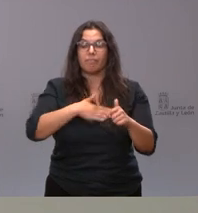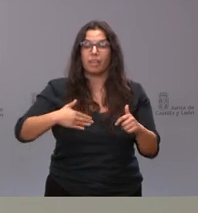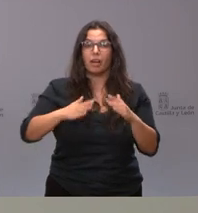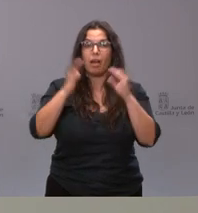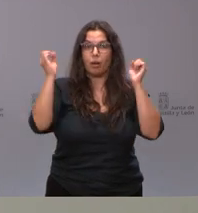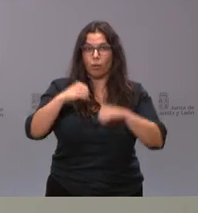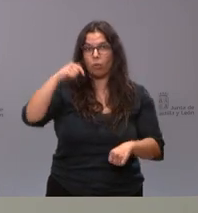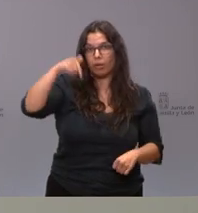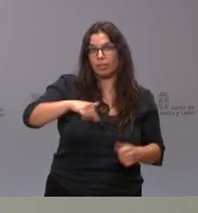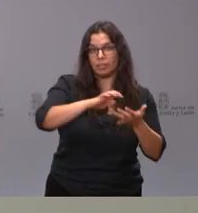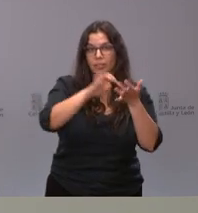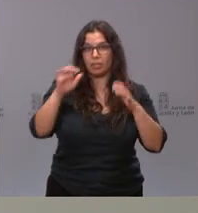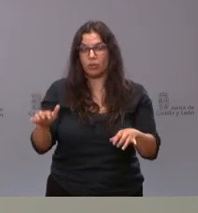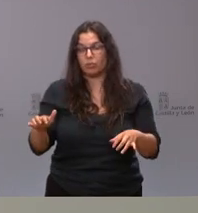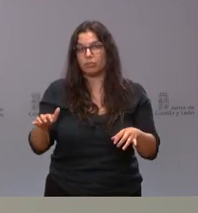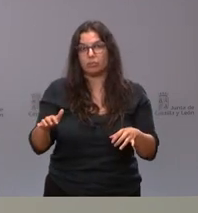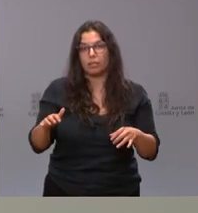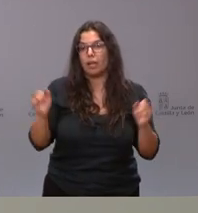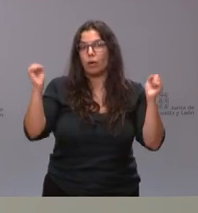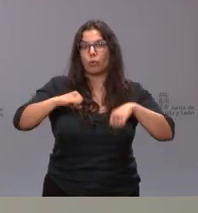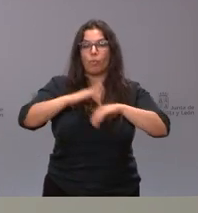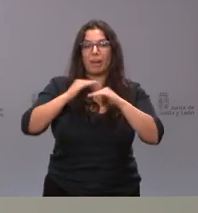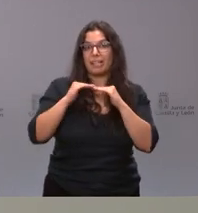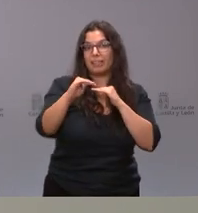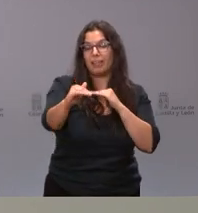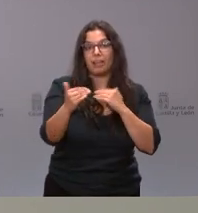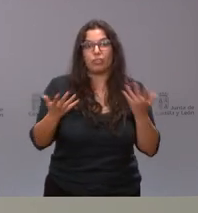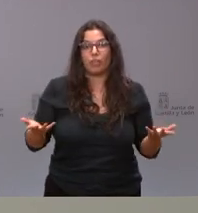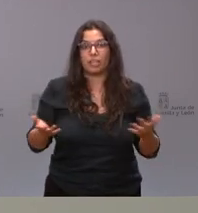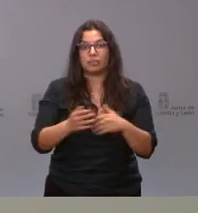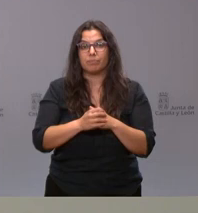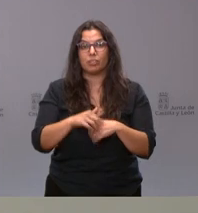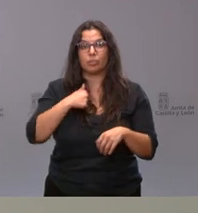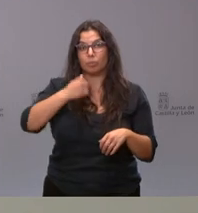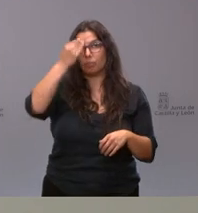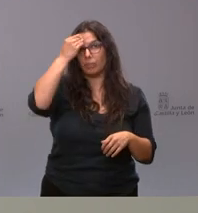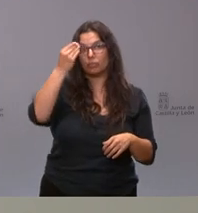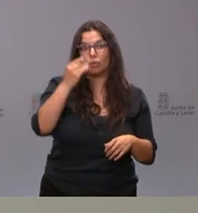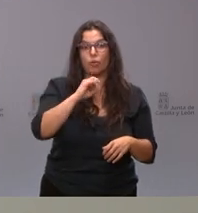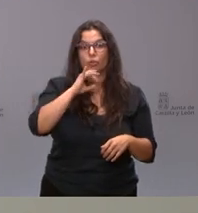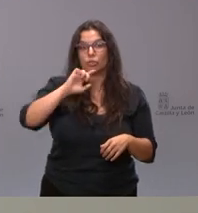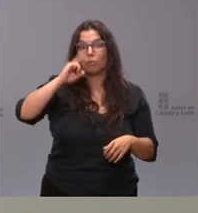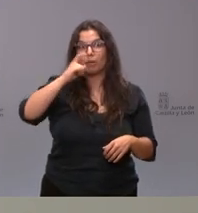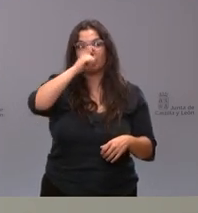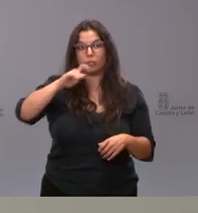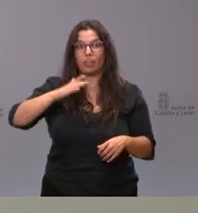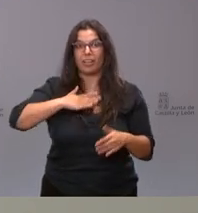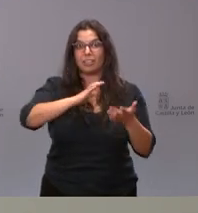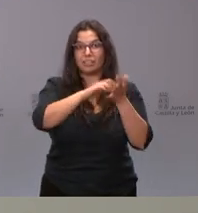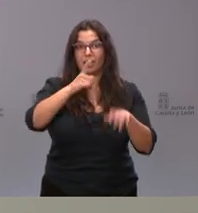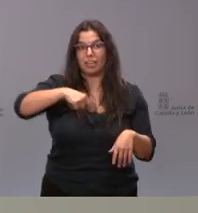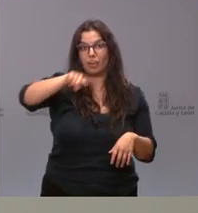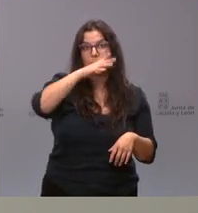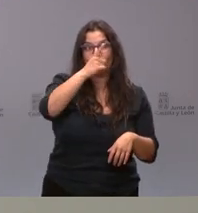en Castilla y León y que hubiera acuerdos que dieran estabilidad. Y, por tanto, yo creo que los que están más satisfechos son las personas de Castilla y León que